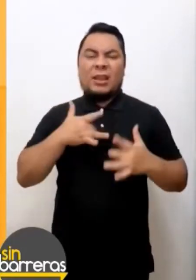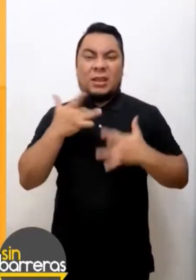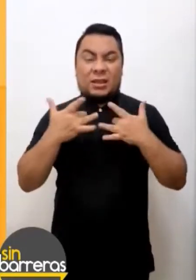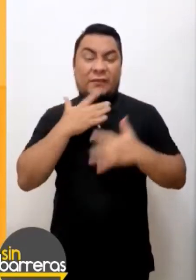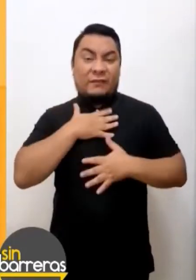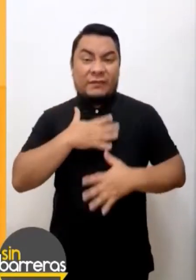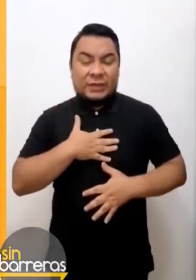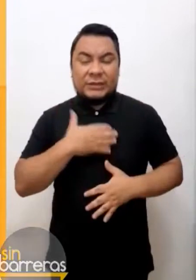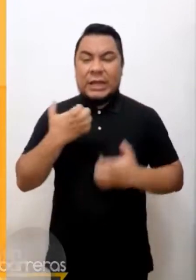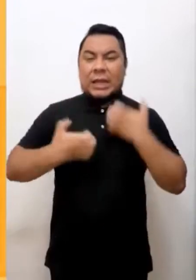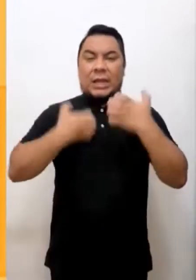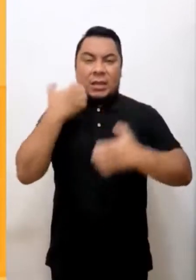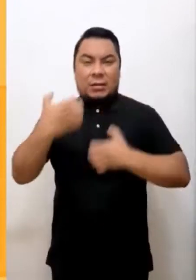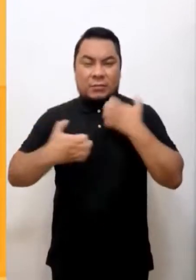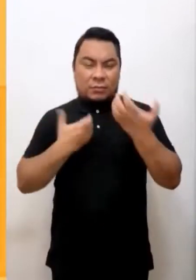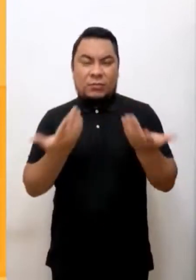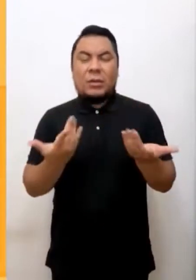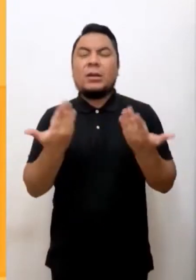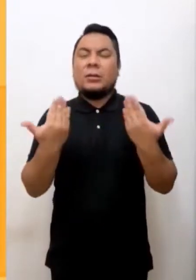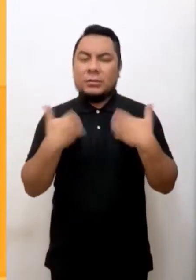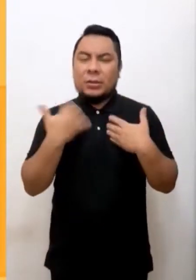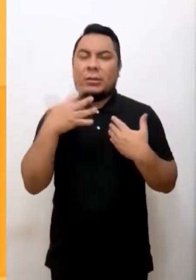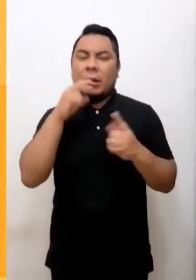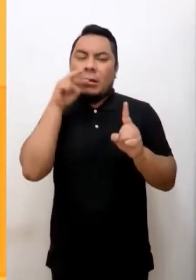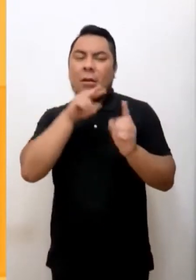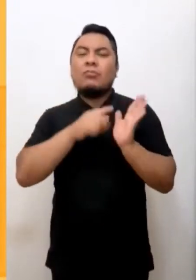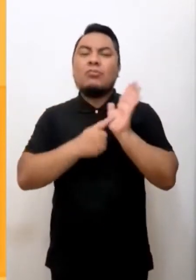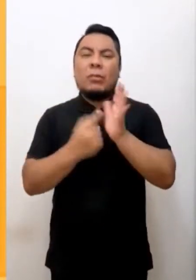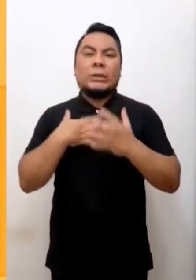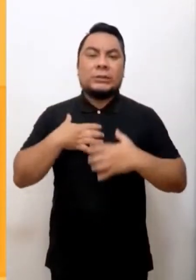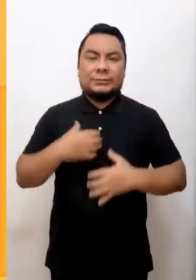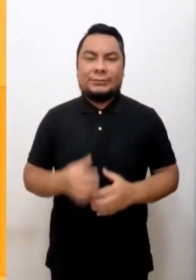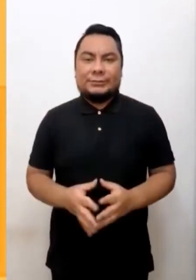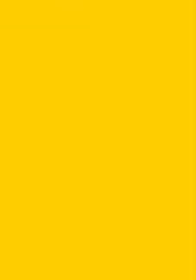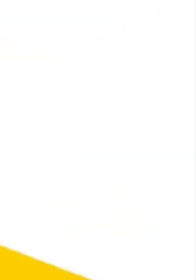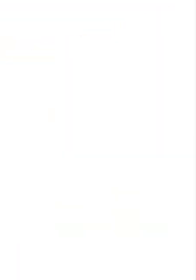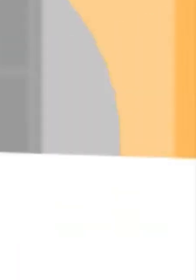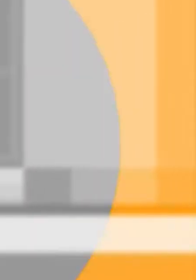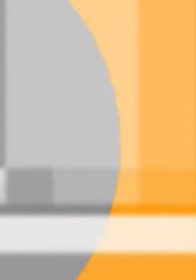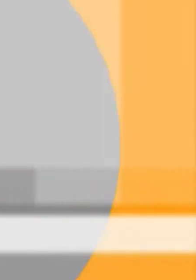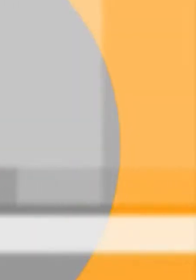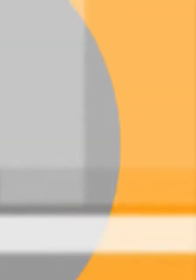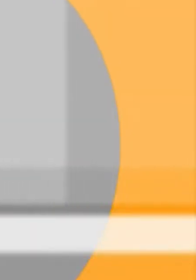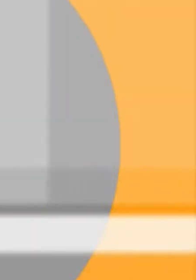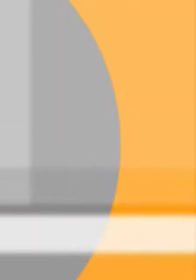algunos síntomas físicos, emocionales o cognitivos que se demuestran la ansiedad.